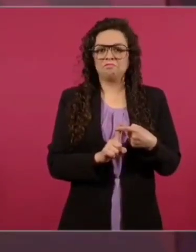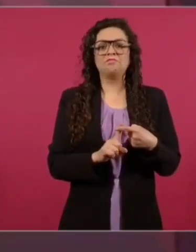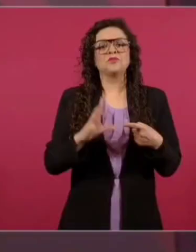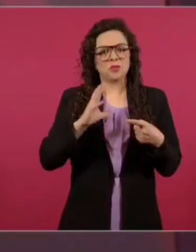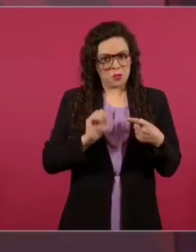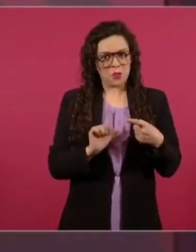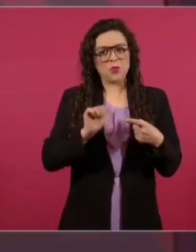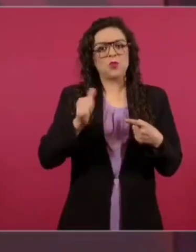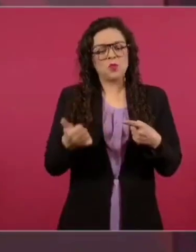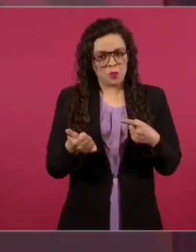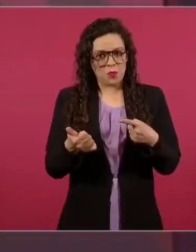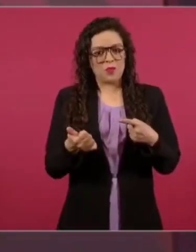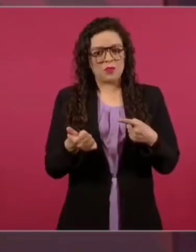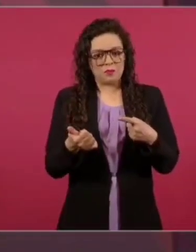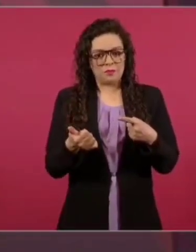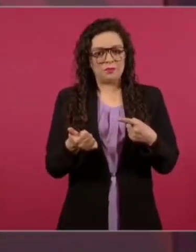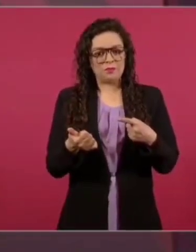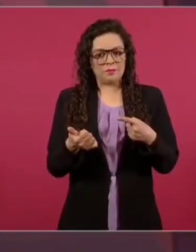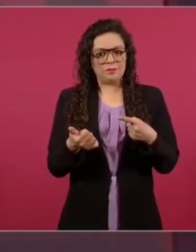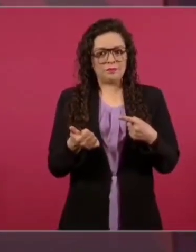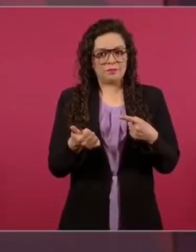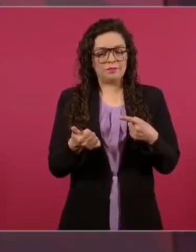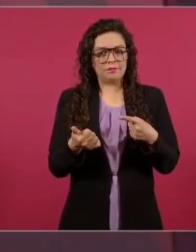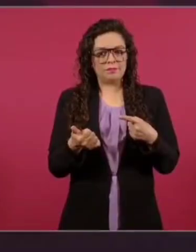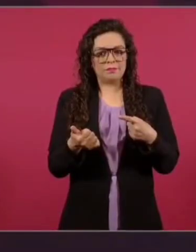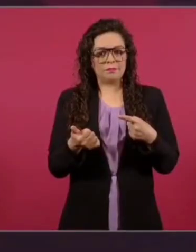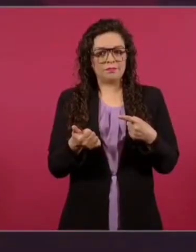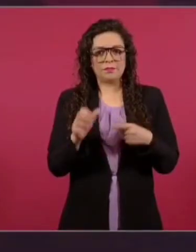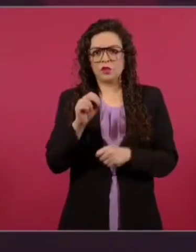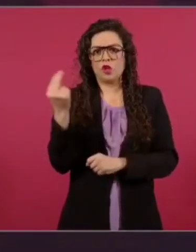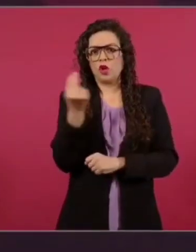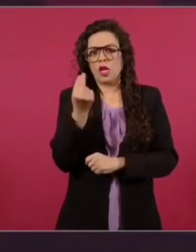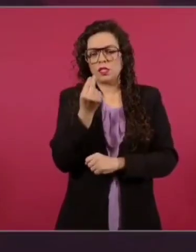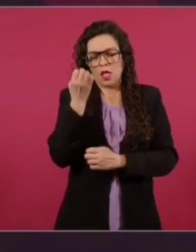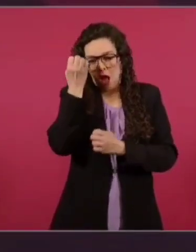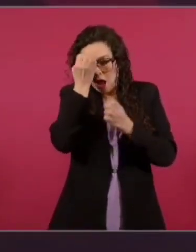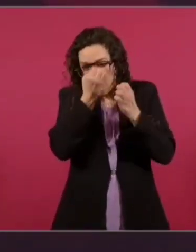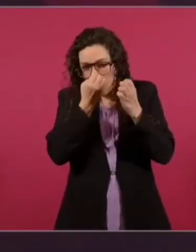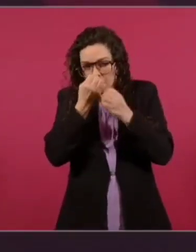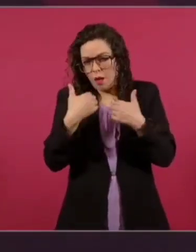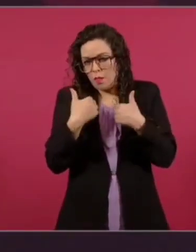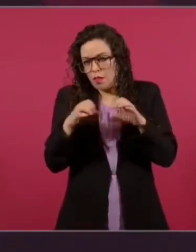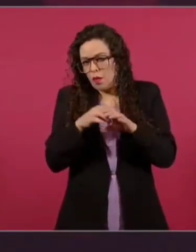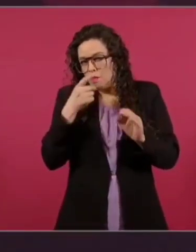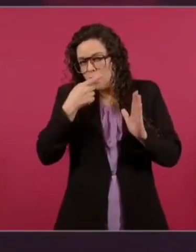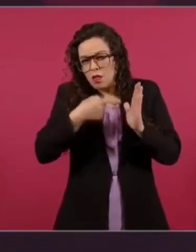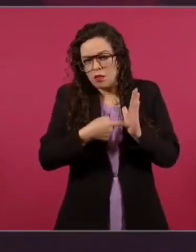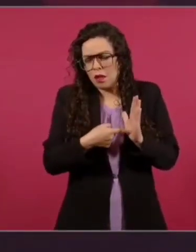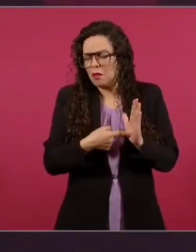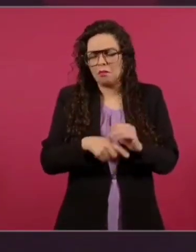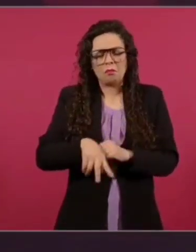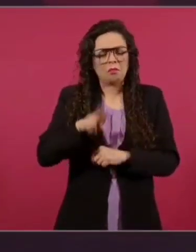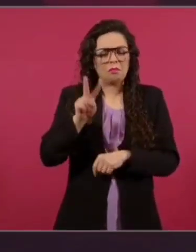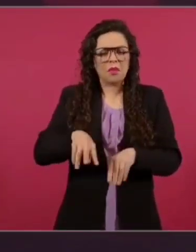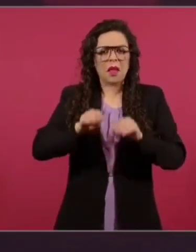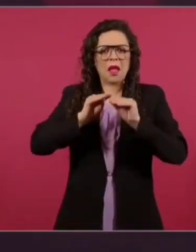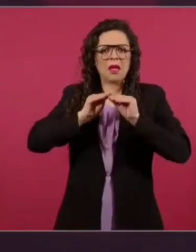que no amerita interpretación de nada, sino es claro cómo hacerlo.